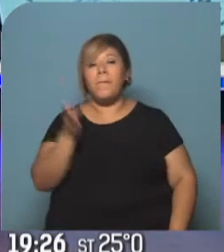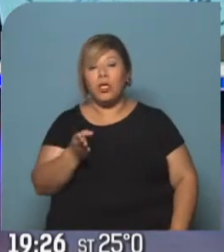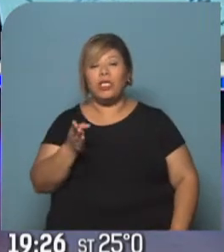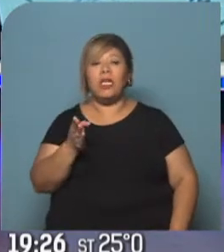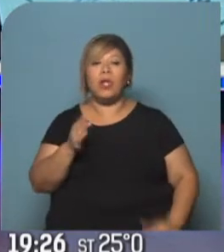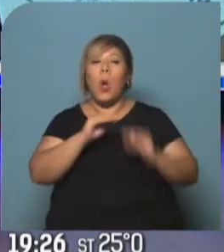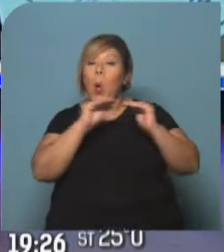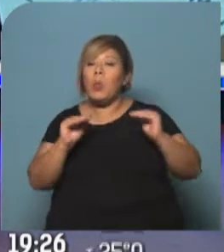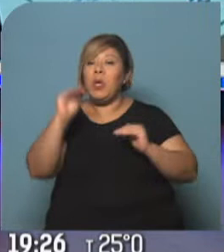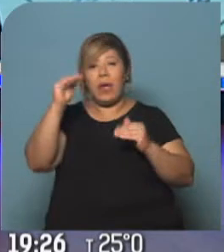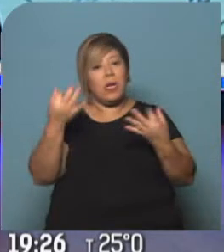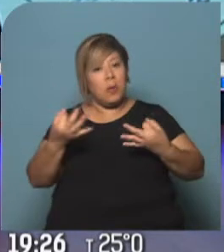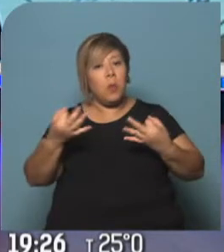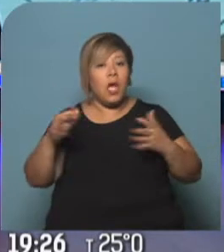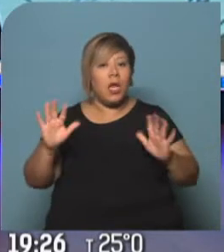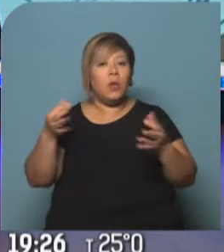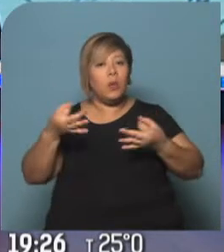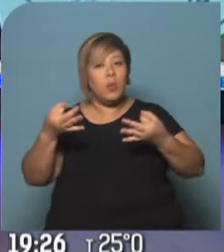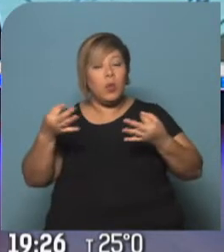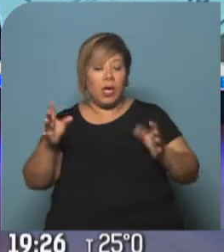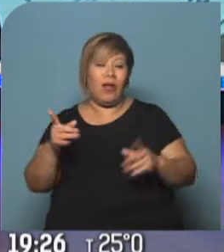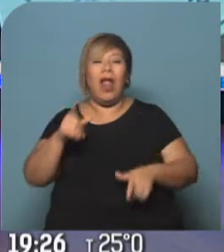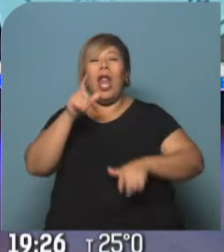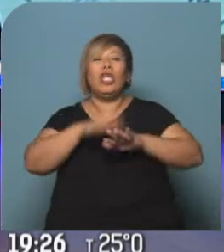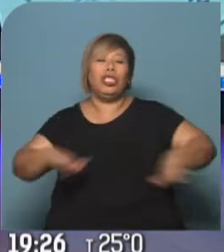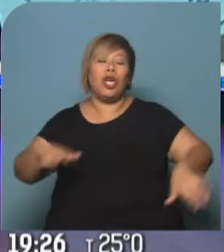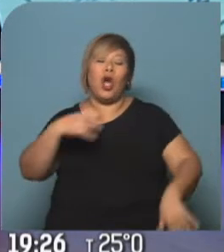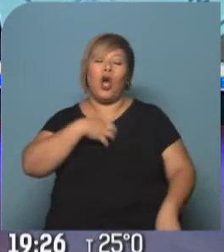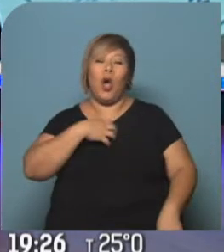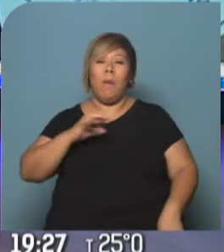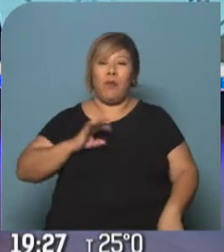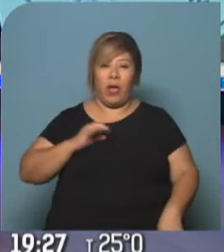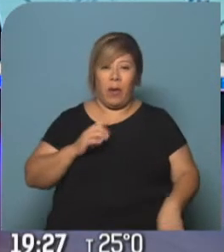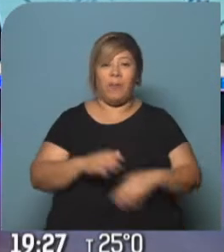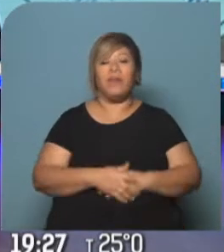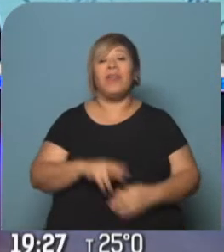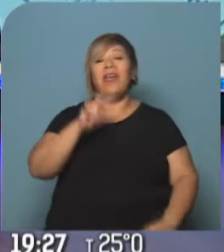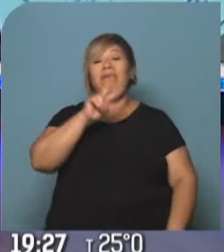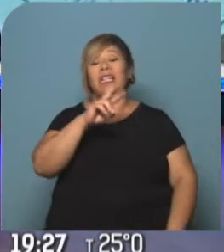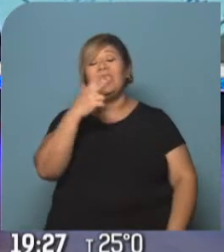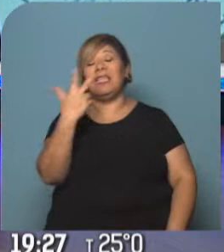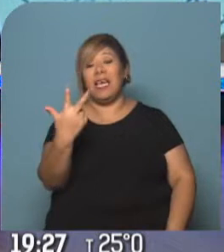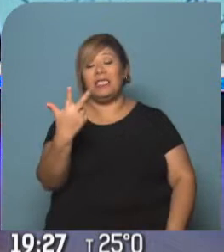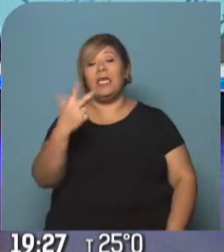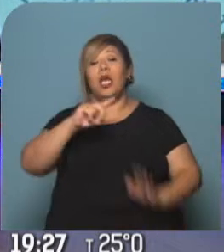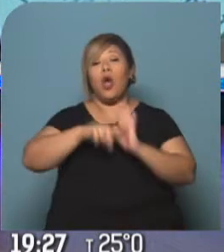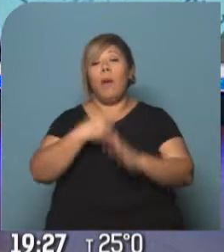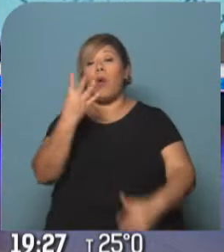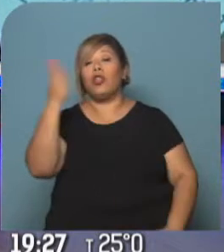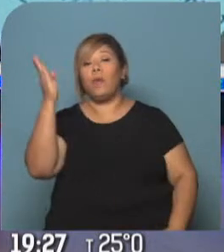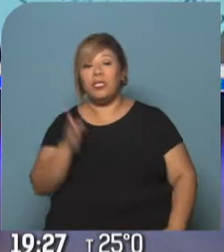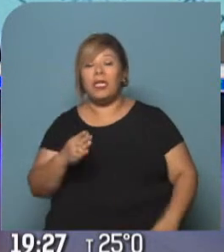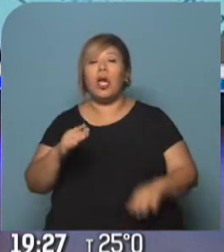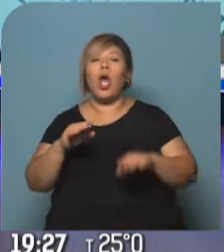satisfactorio respecto de lo que fueron estos exámenes de 2018, el 23,4% estaba en un nivel básico,